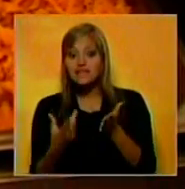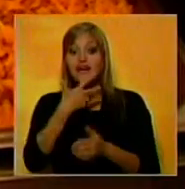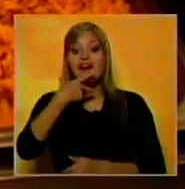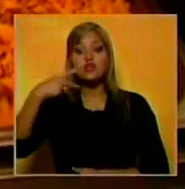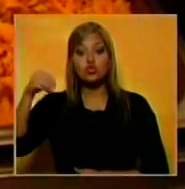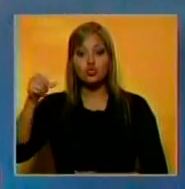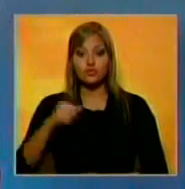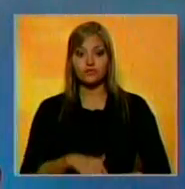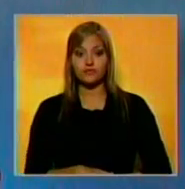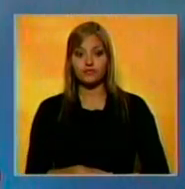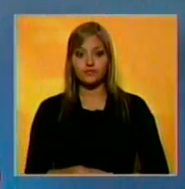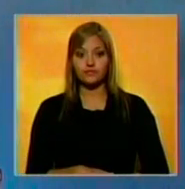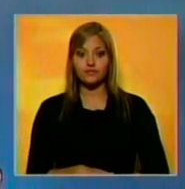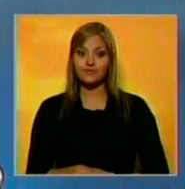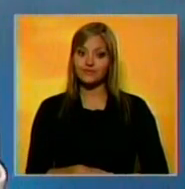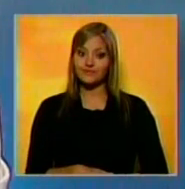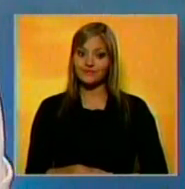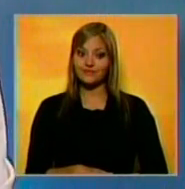azúcar.